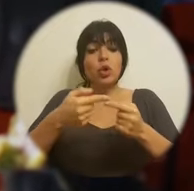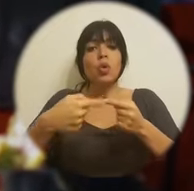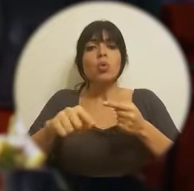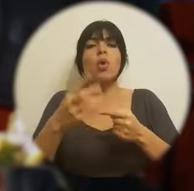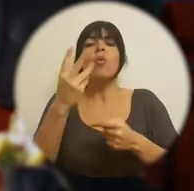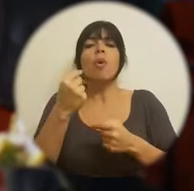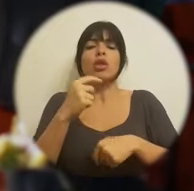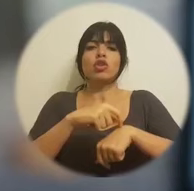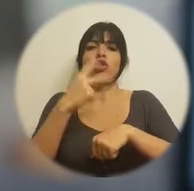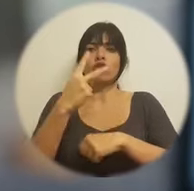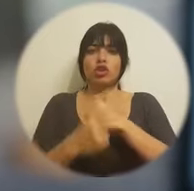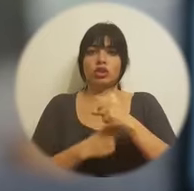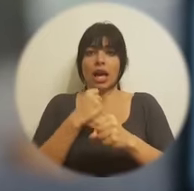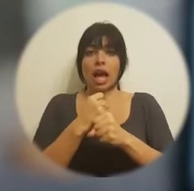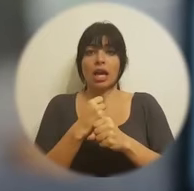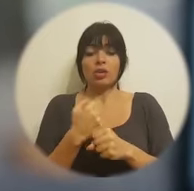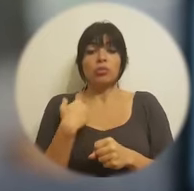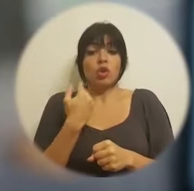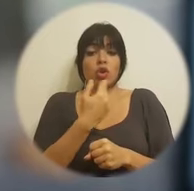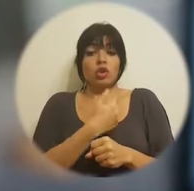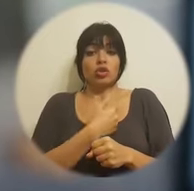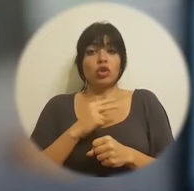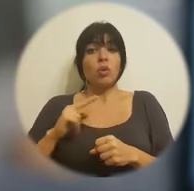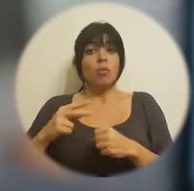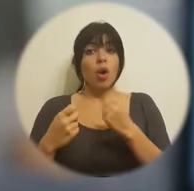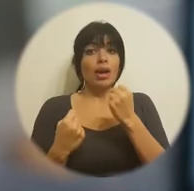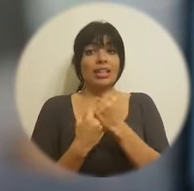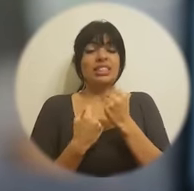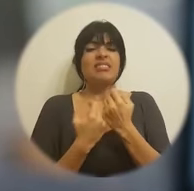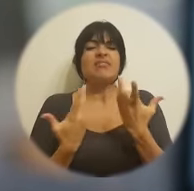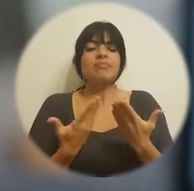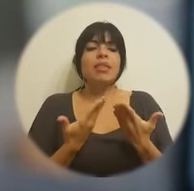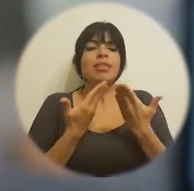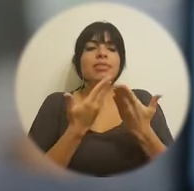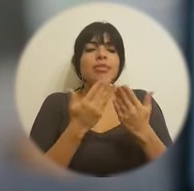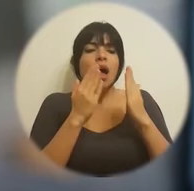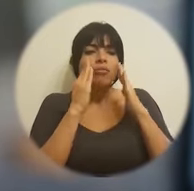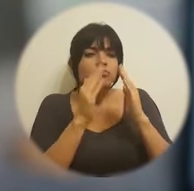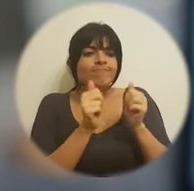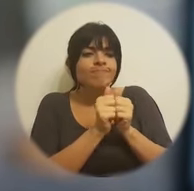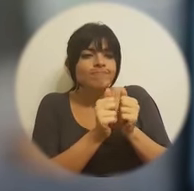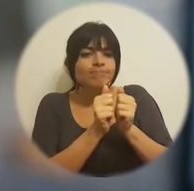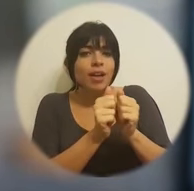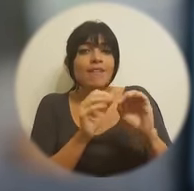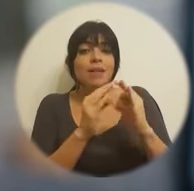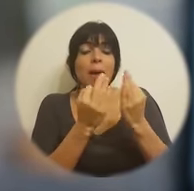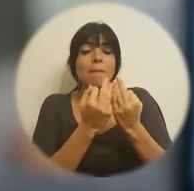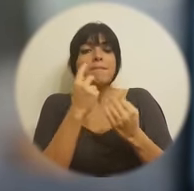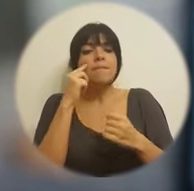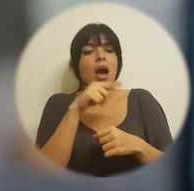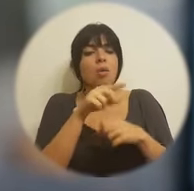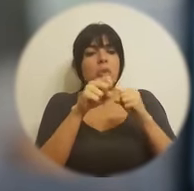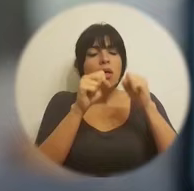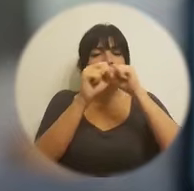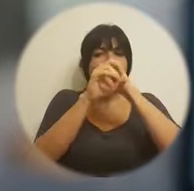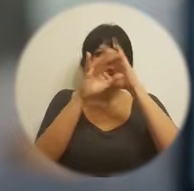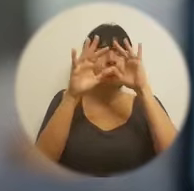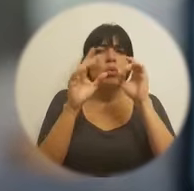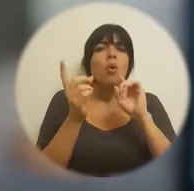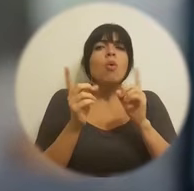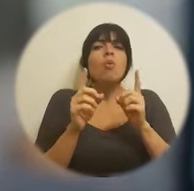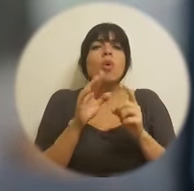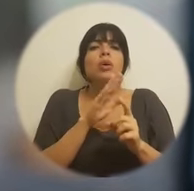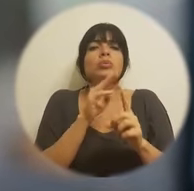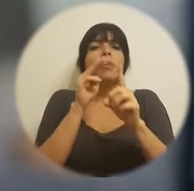proceso dura dos años, los cuales nosotros como cogestores le brindamos el seguimiento a las familias para visualizar